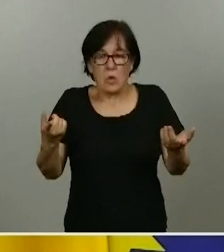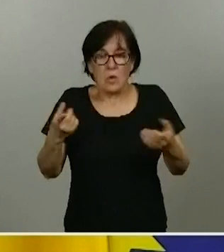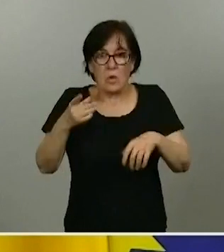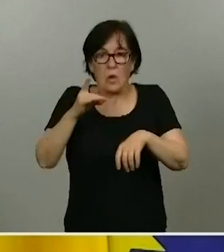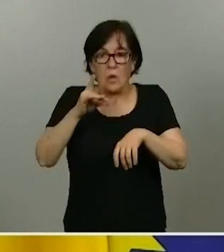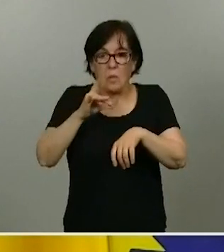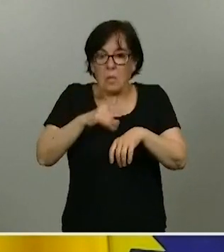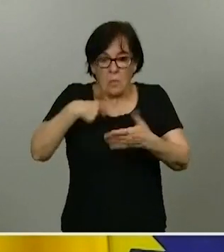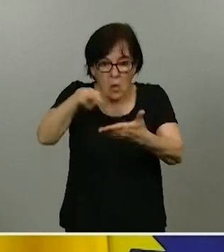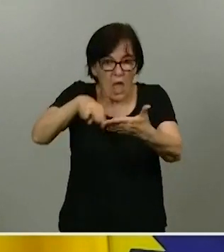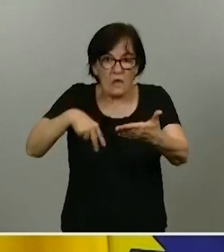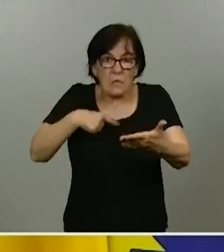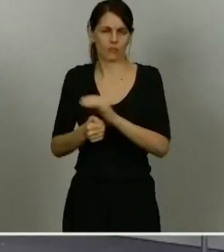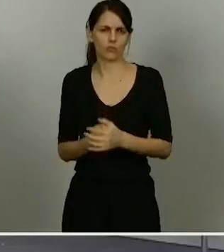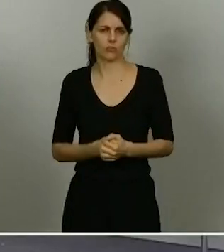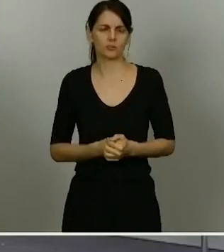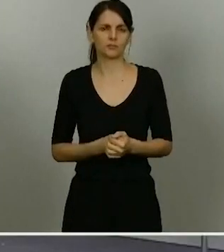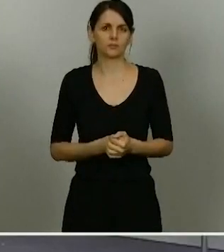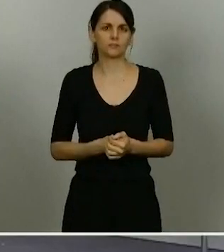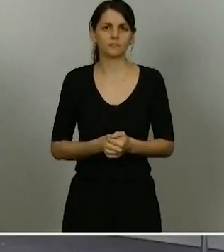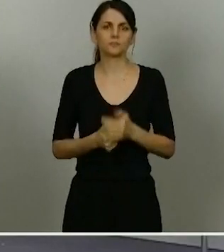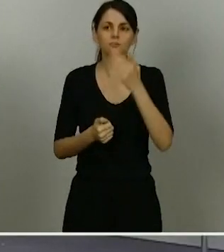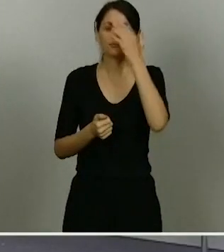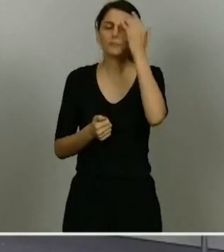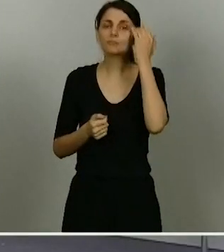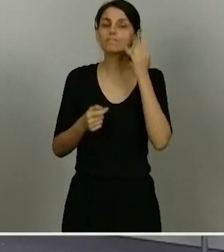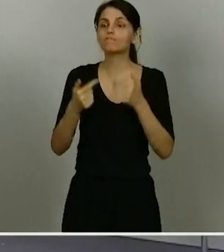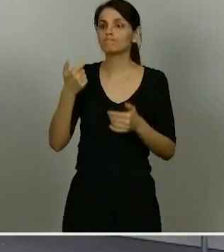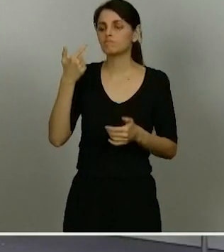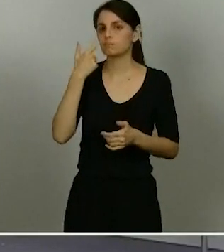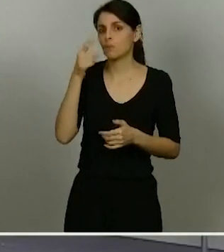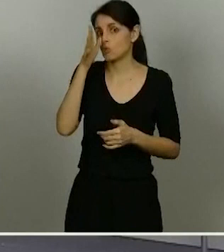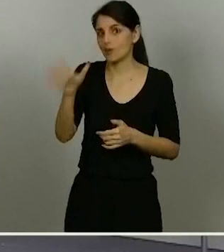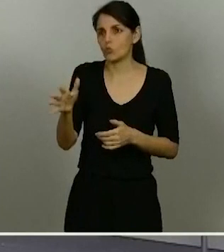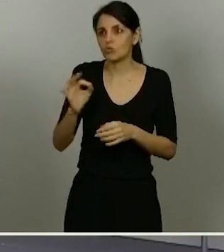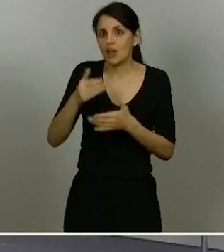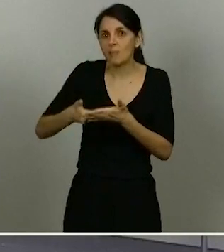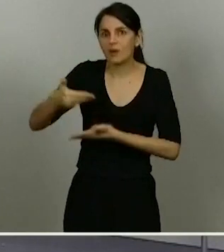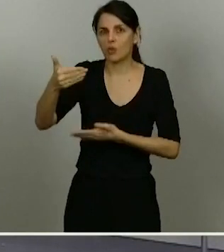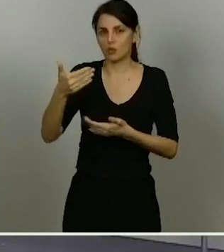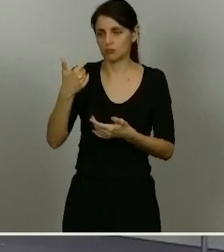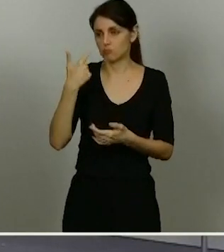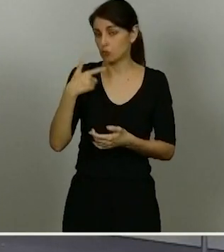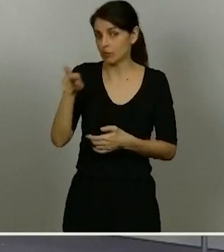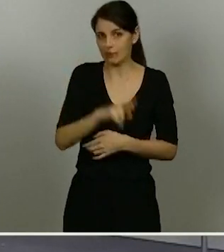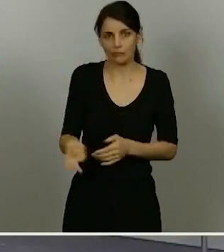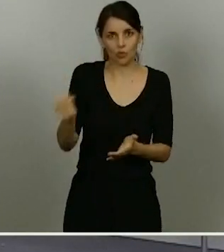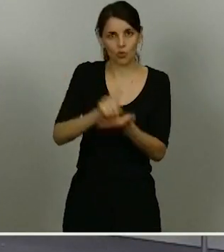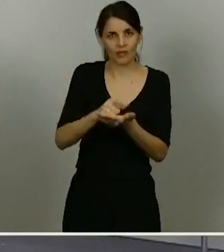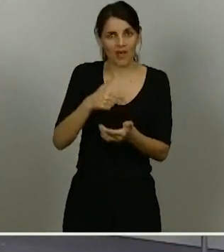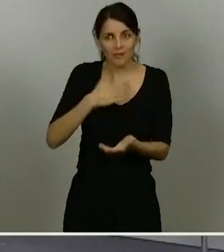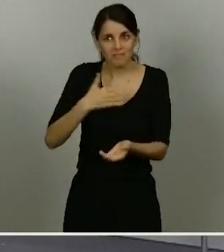leído. O sea, que no puedo ir más allá. Yo la verdad es que vuelvo a repetir lo mismo. Yo no he recibido ninguna información sobre esta denuncia